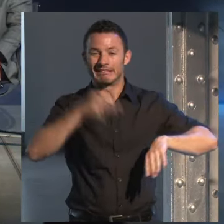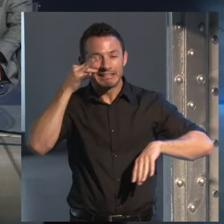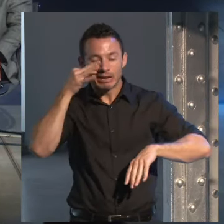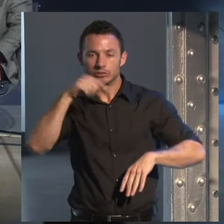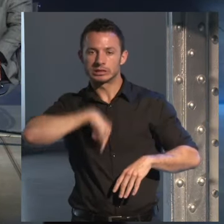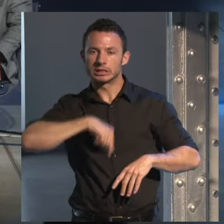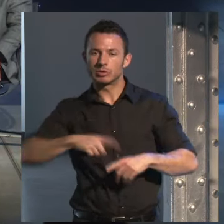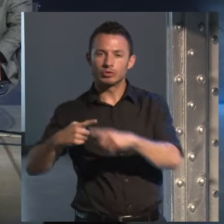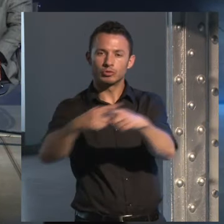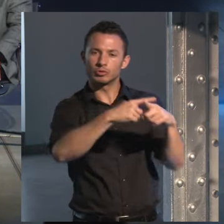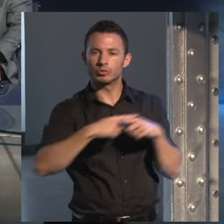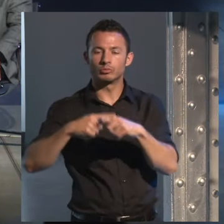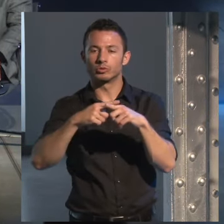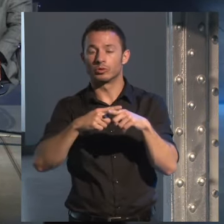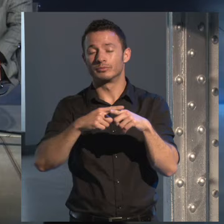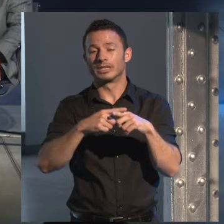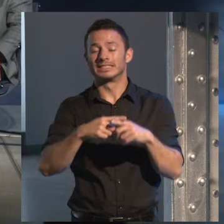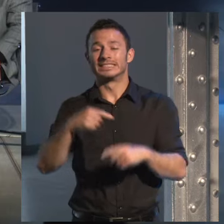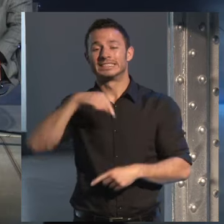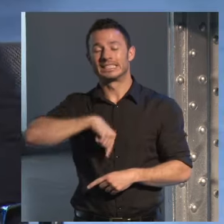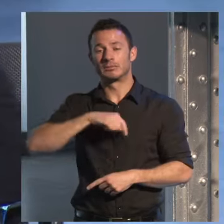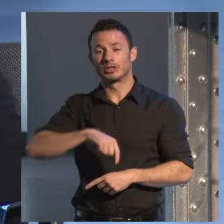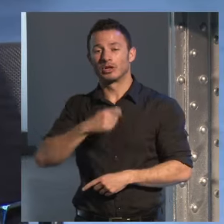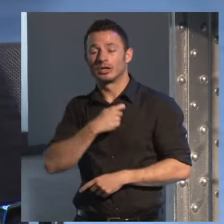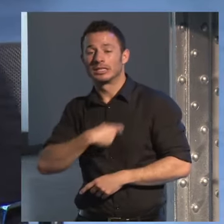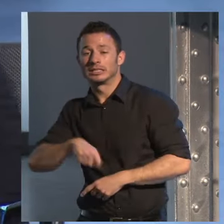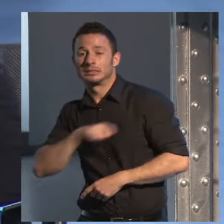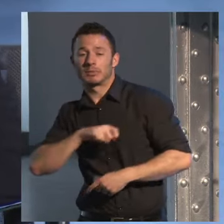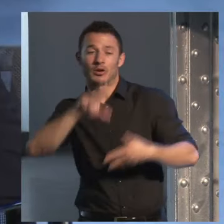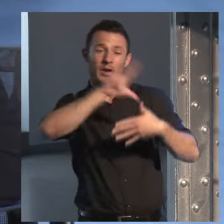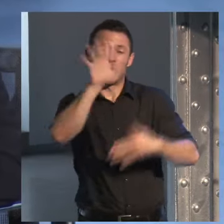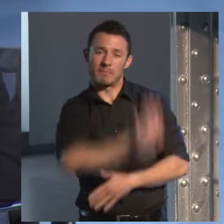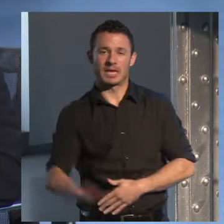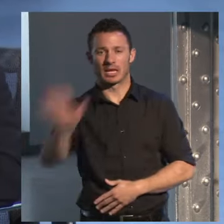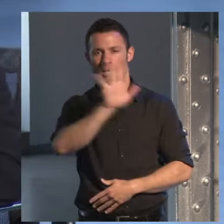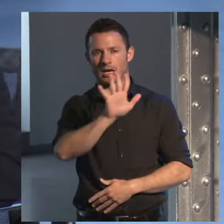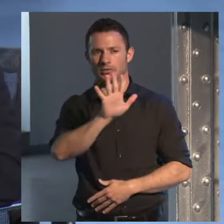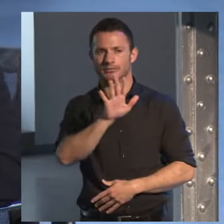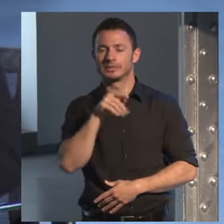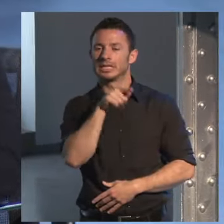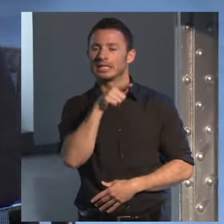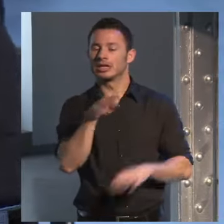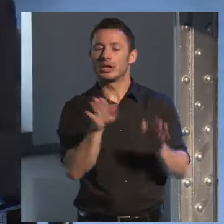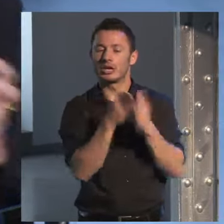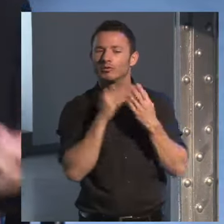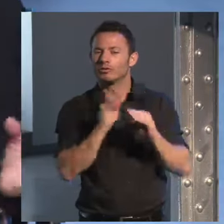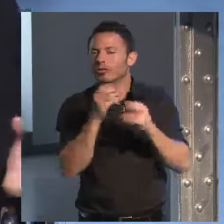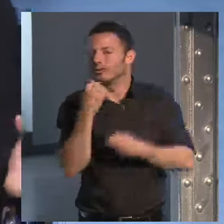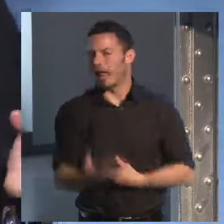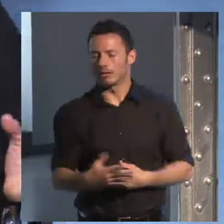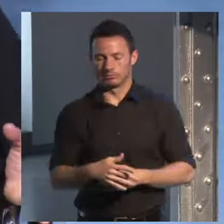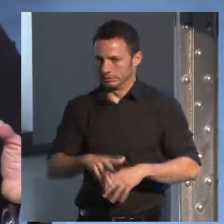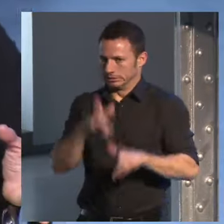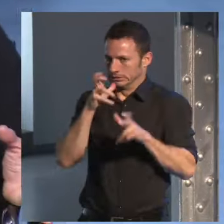colectivo hispanoamericano y eso me ha gustado ¿y qué tal tus libros por allí? lo digo porque horrible horrible vamos a ver